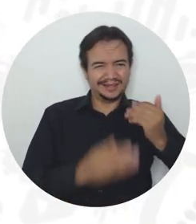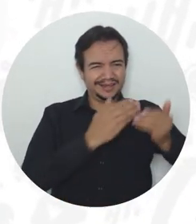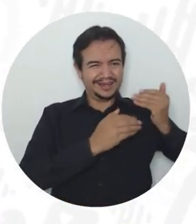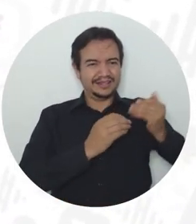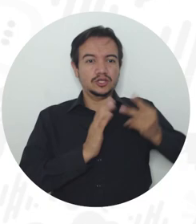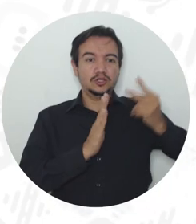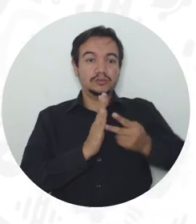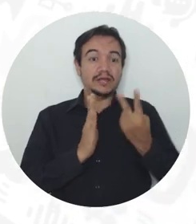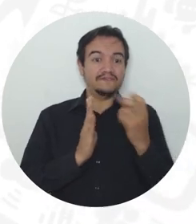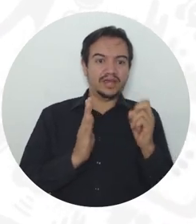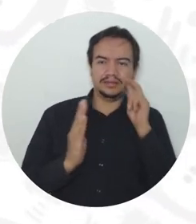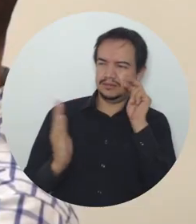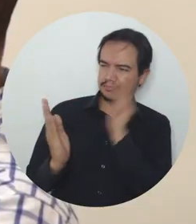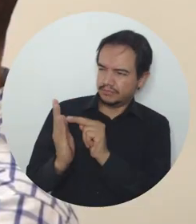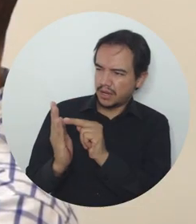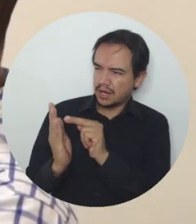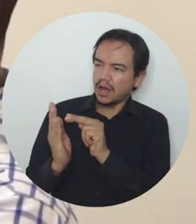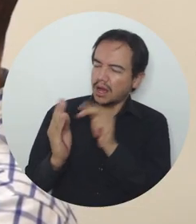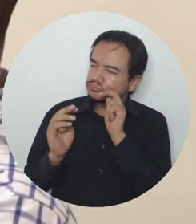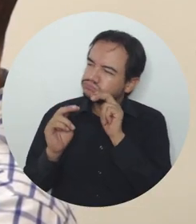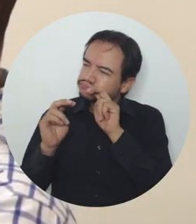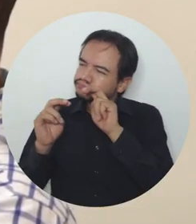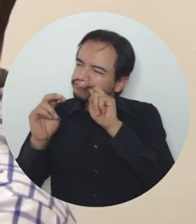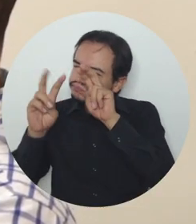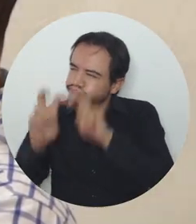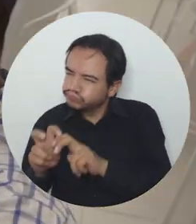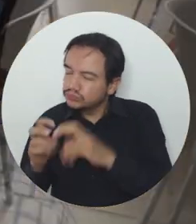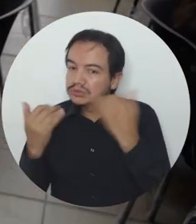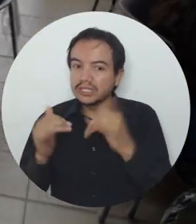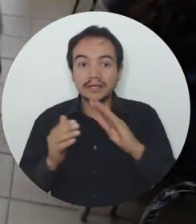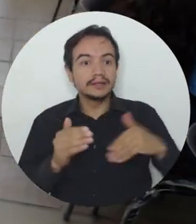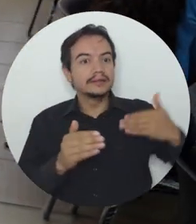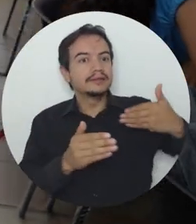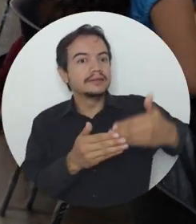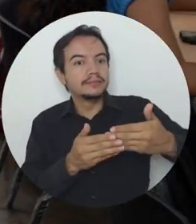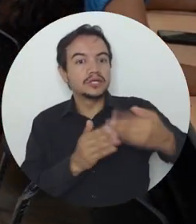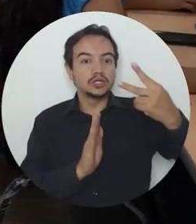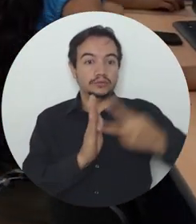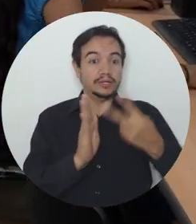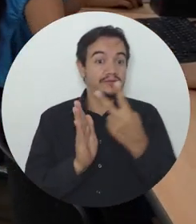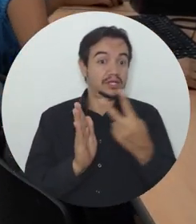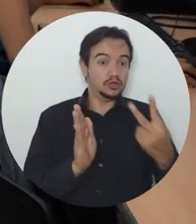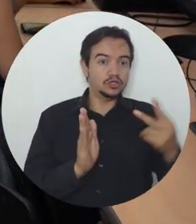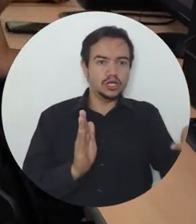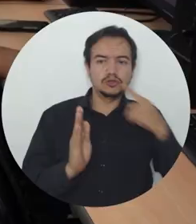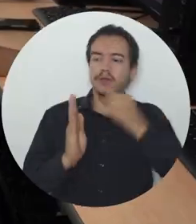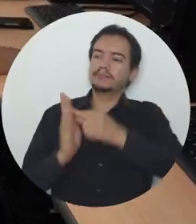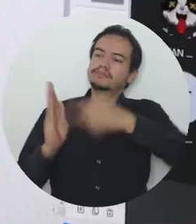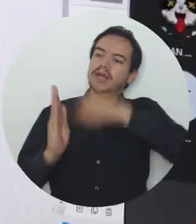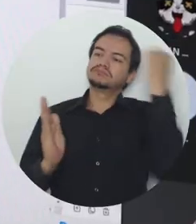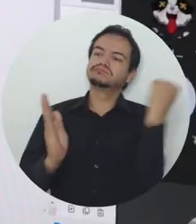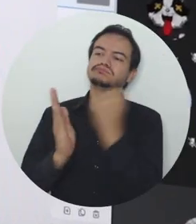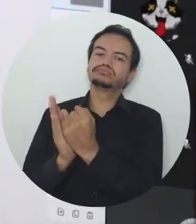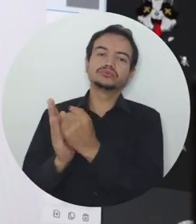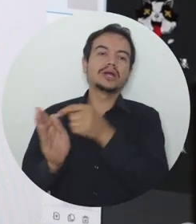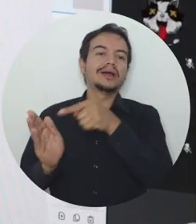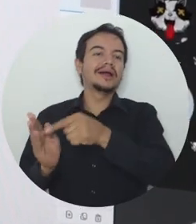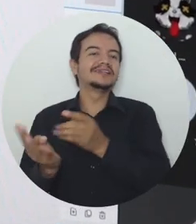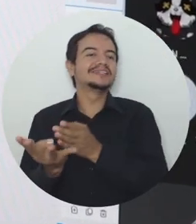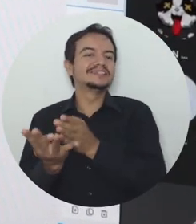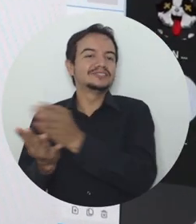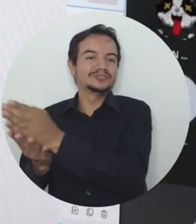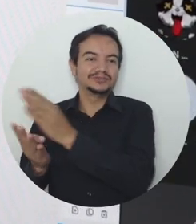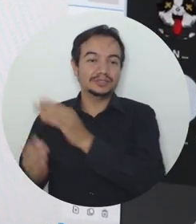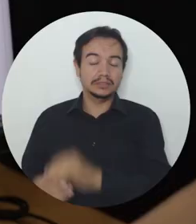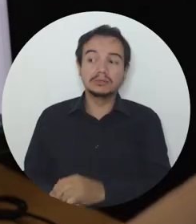Acreditación en el año 2020 y luego en sesión de octubre de 2022 se emitió concepto favorable recomendando la acreditación en